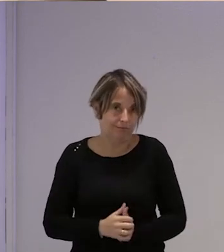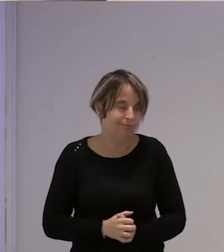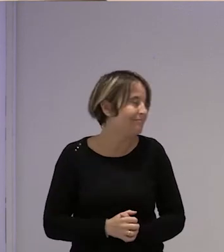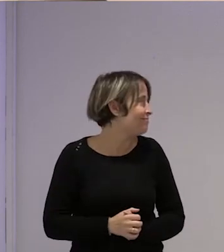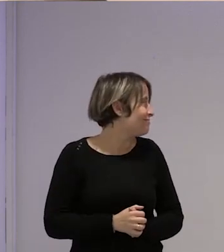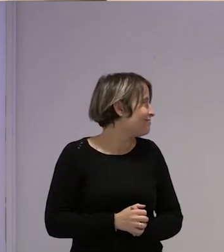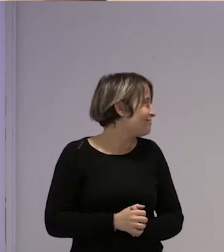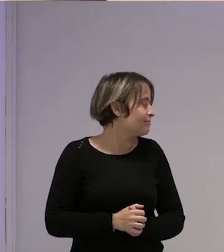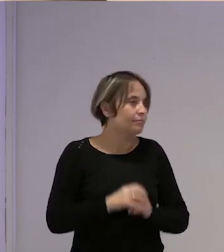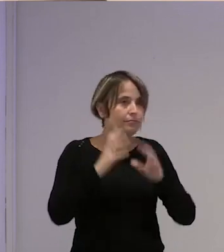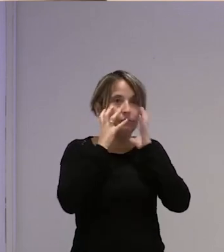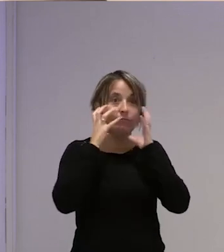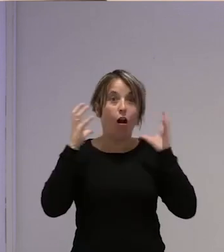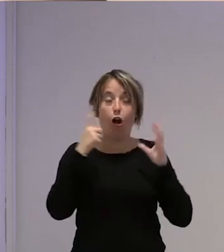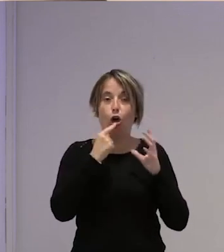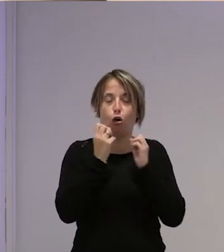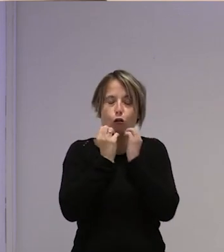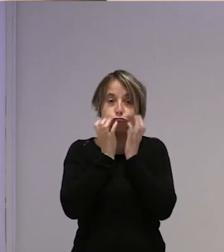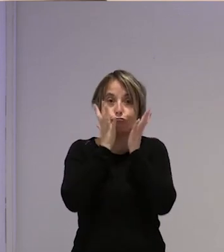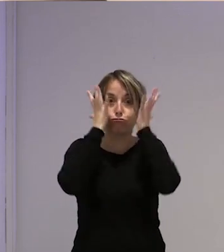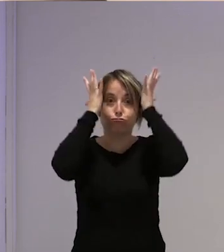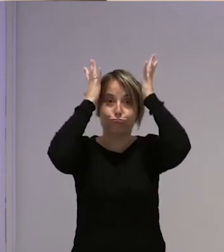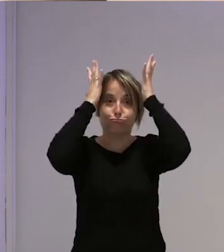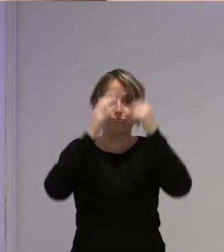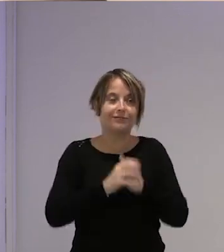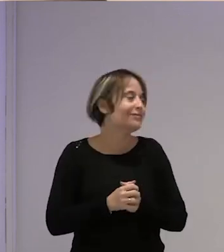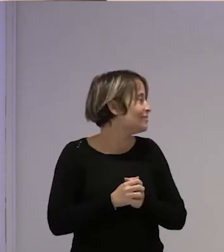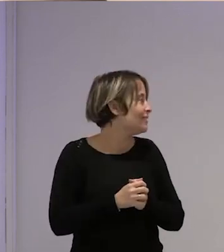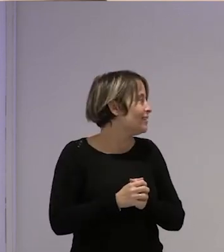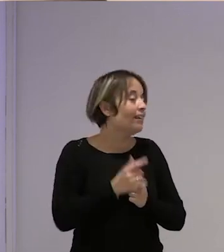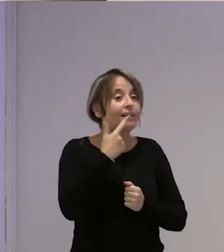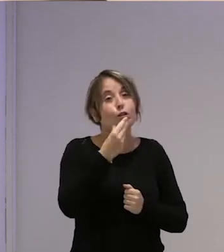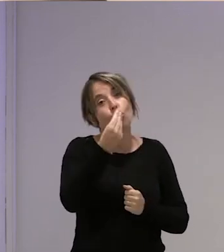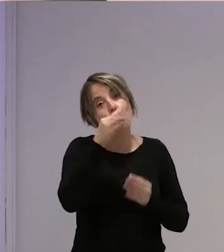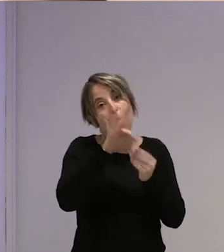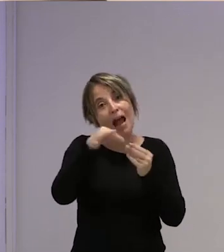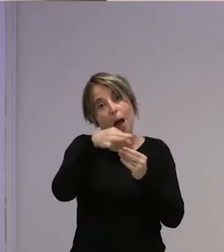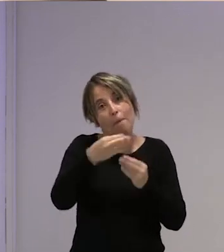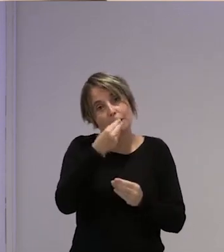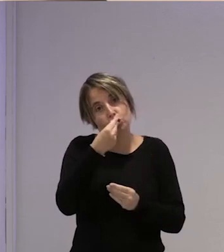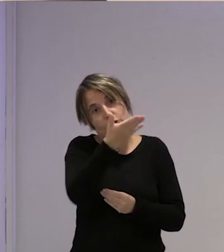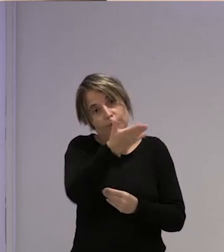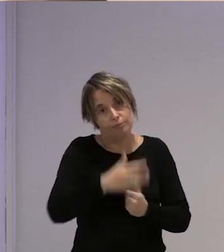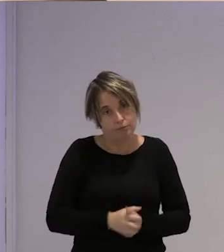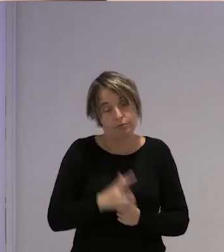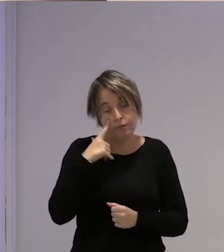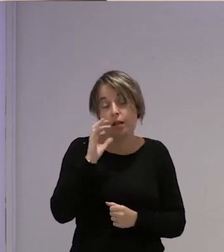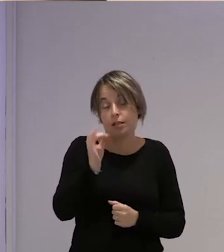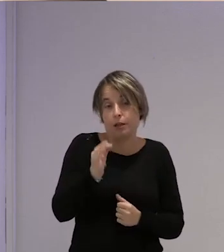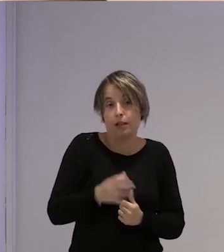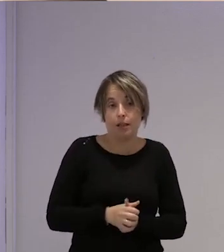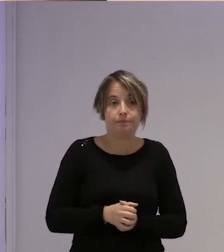así bueno la palabra famosa que le dijo come gamba y es verdad porque